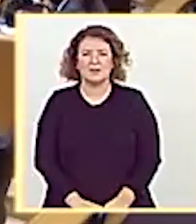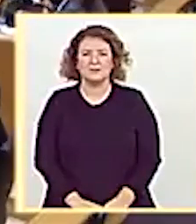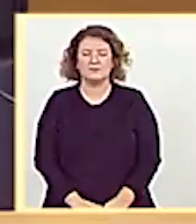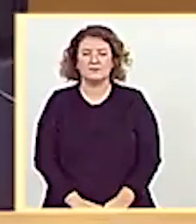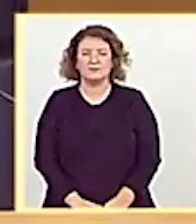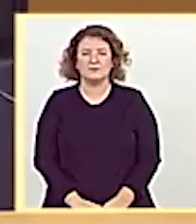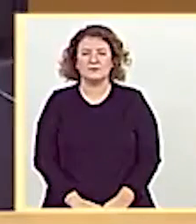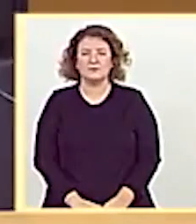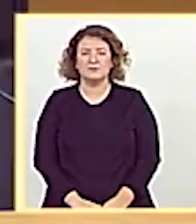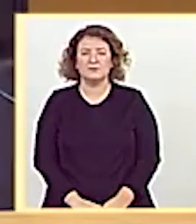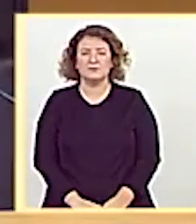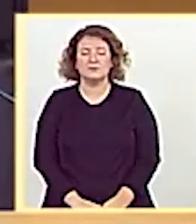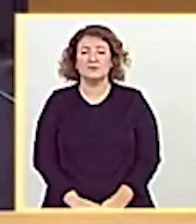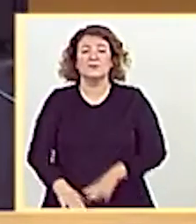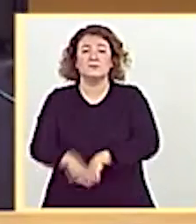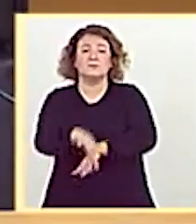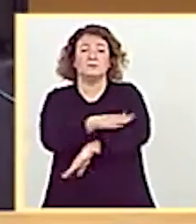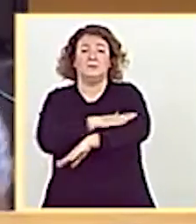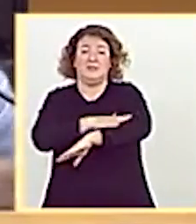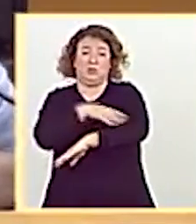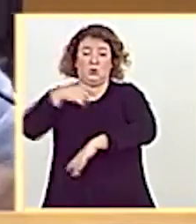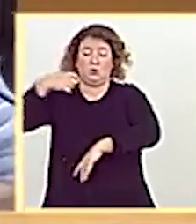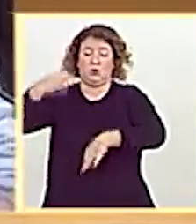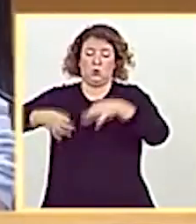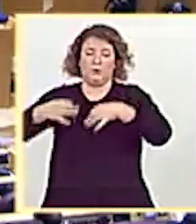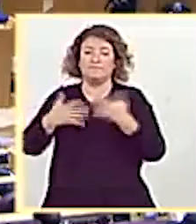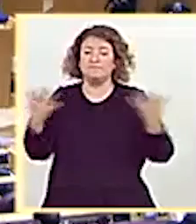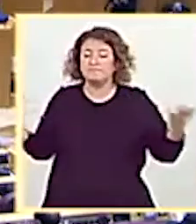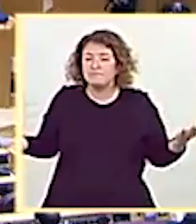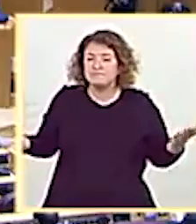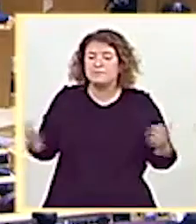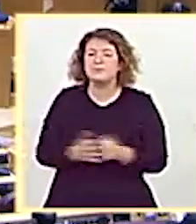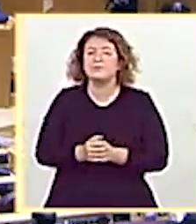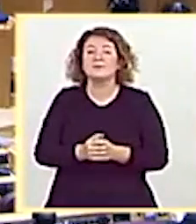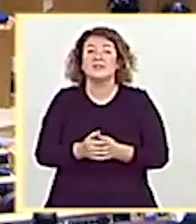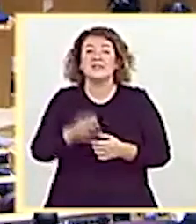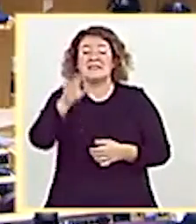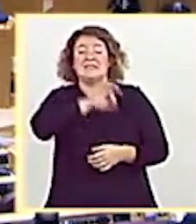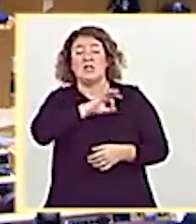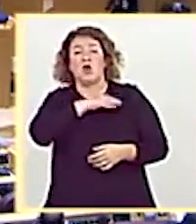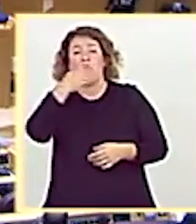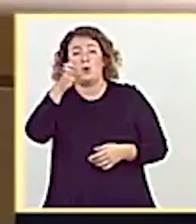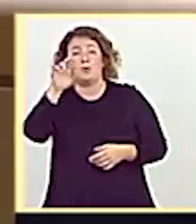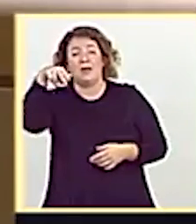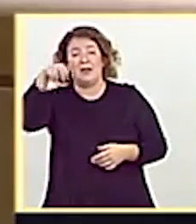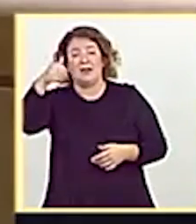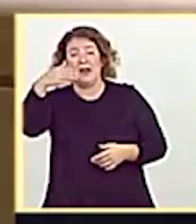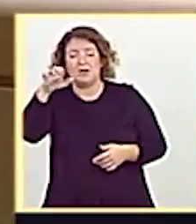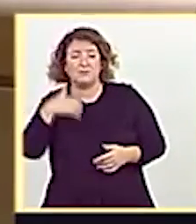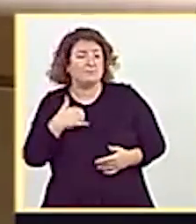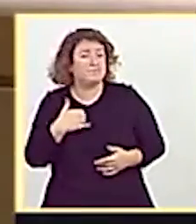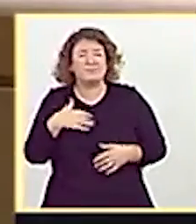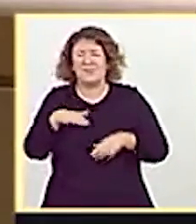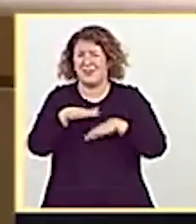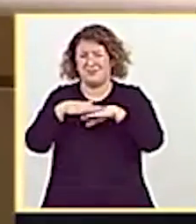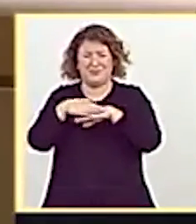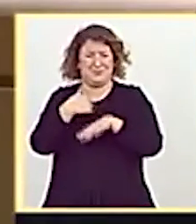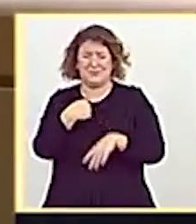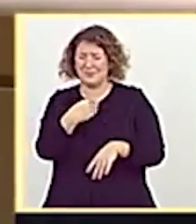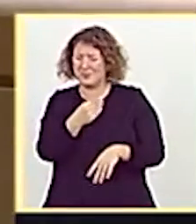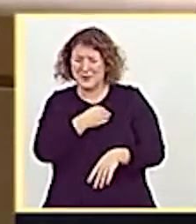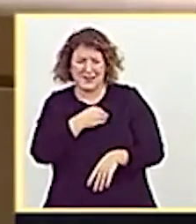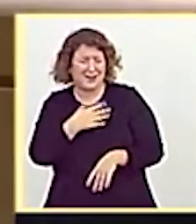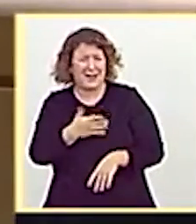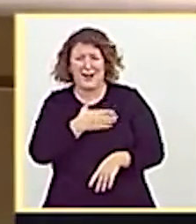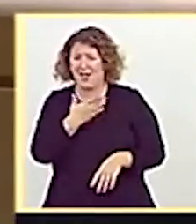Señor ministro de Justicia. Gracias, señora presidenta. Señor Bernabé, lo único que puedo decir es que lamento su tono, sus palabras,